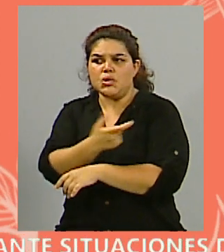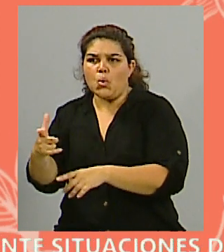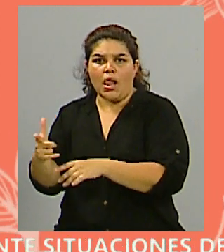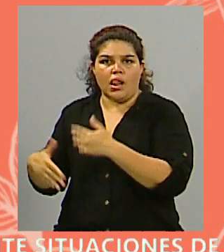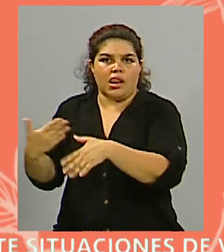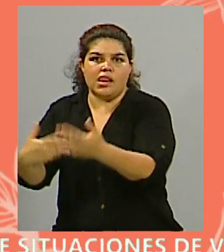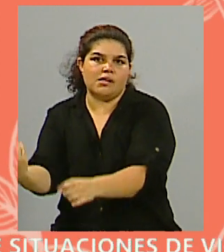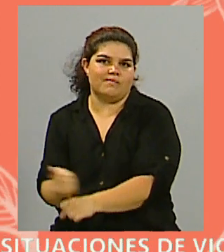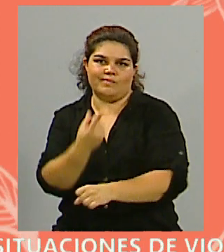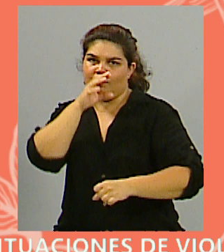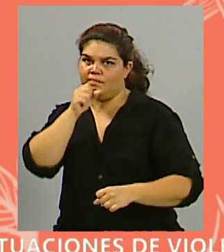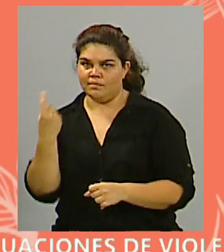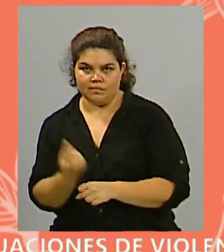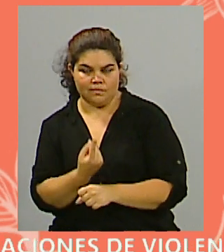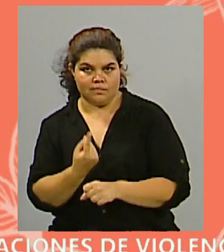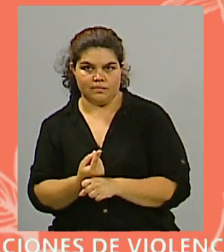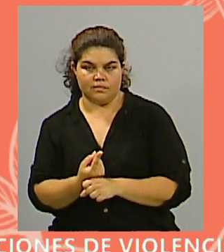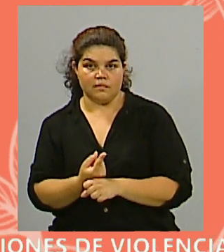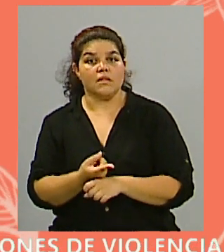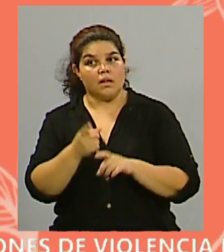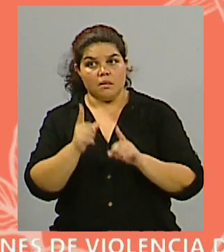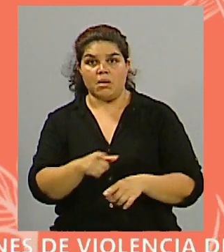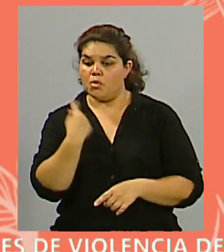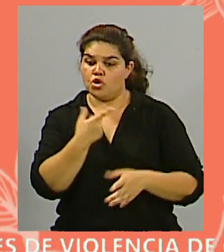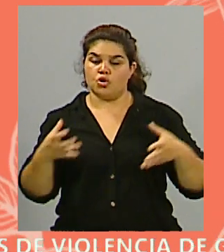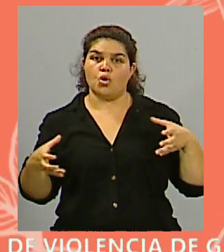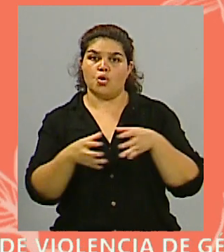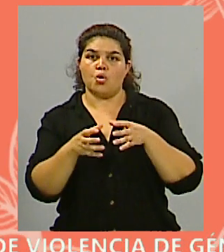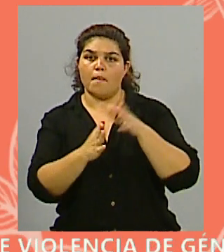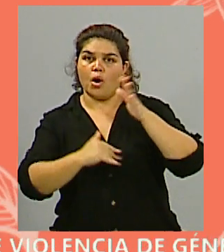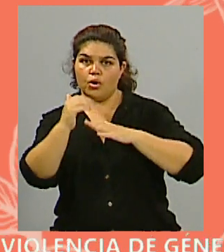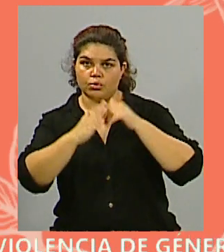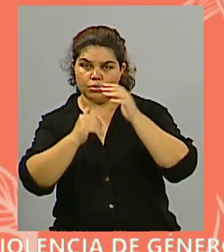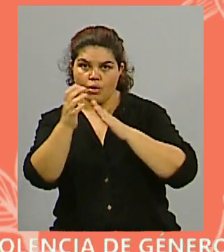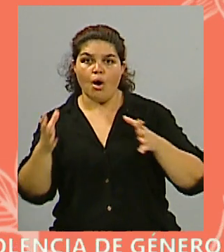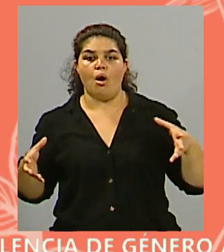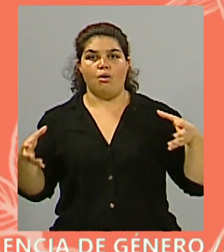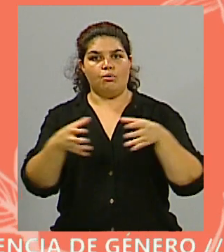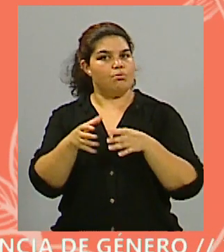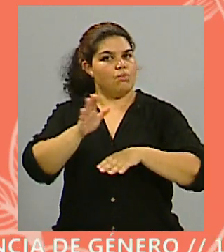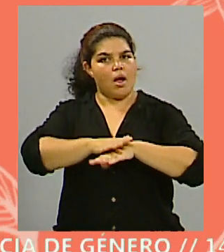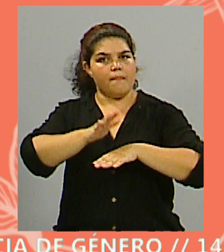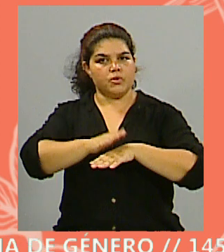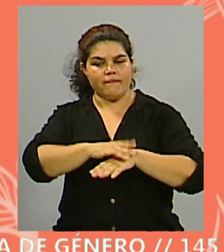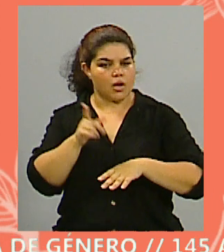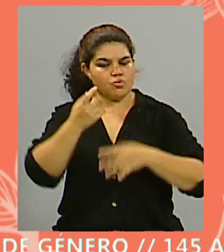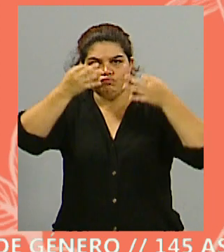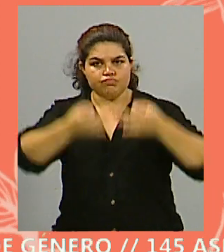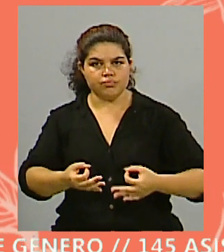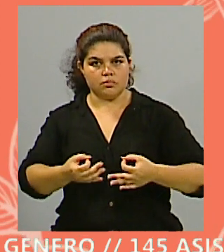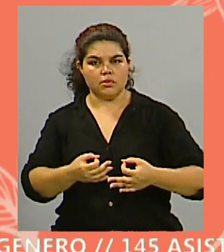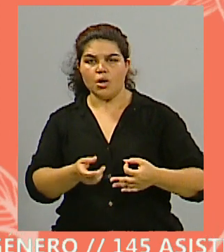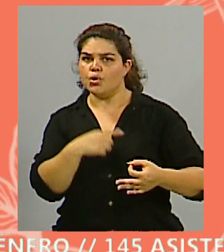lo personal y todos los que conformamos el gremio de la construcción y los que lo hacemos con responsabilidad y compromiso, tenemos que entender